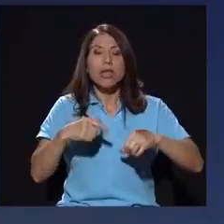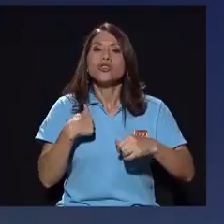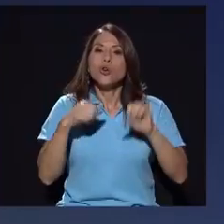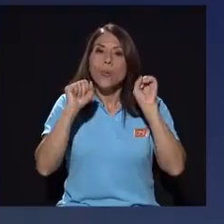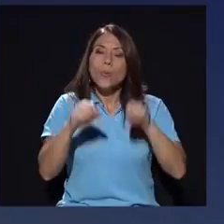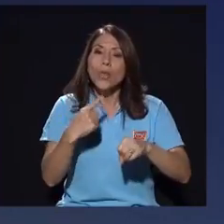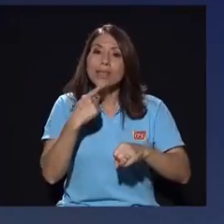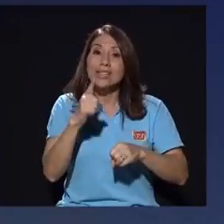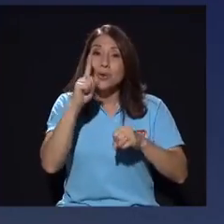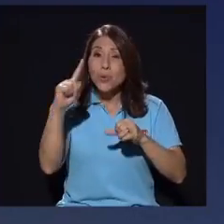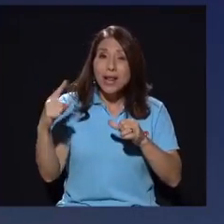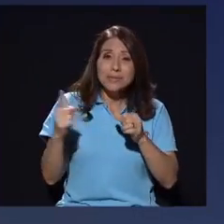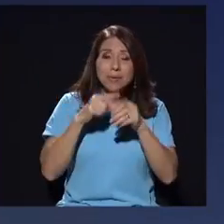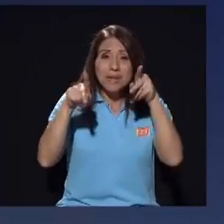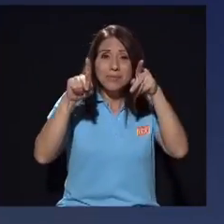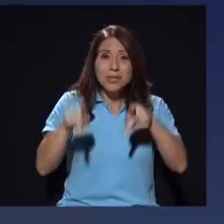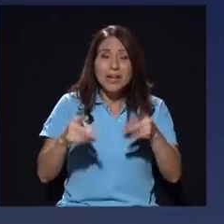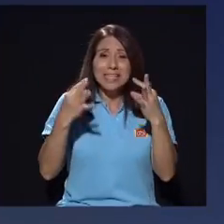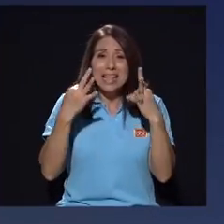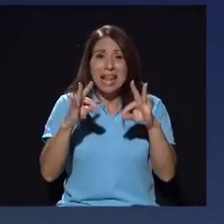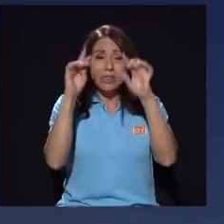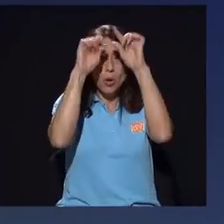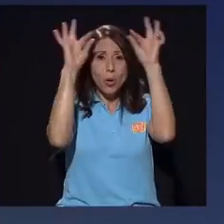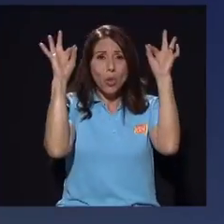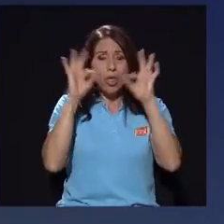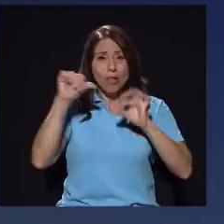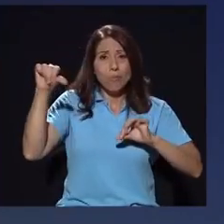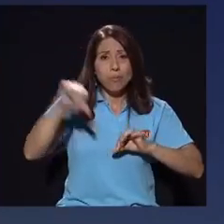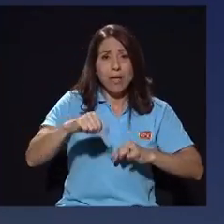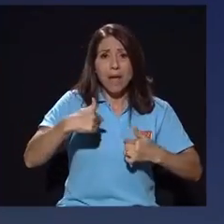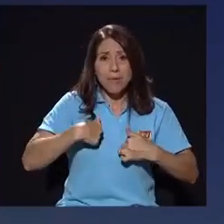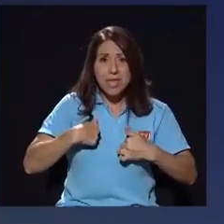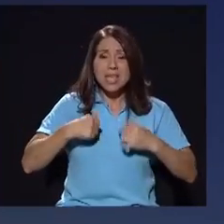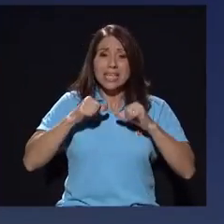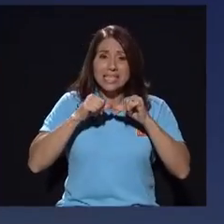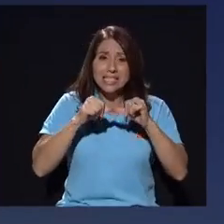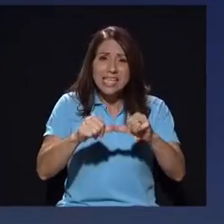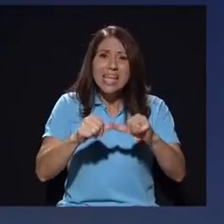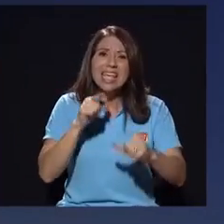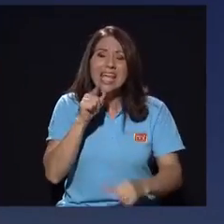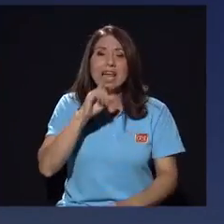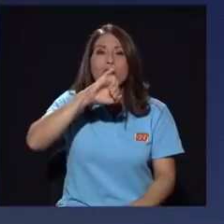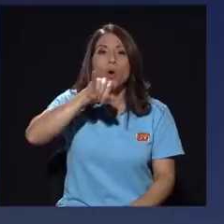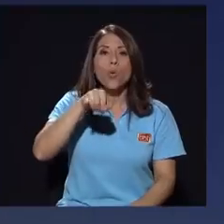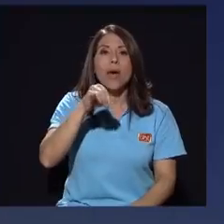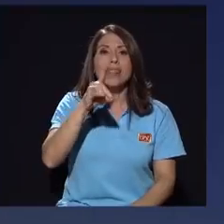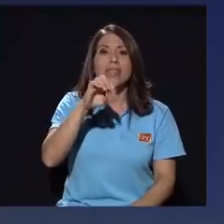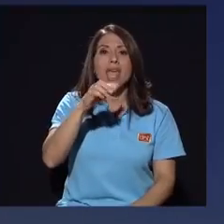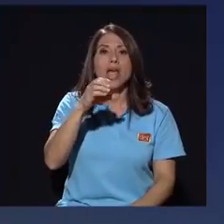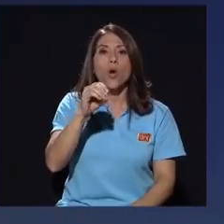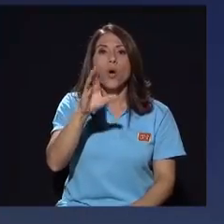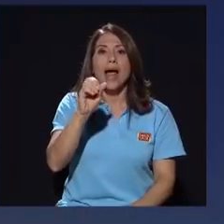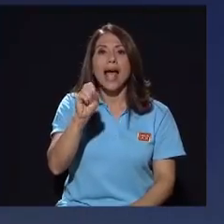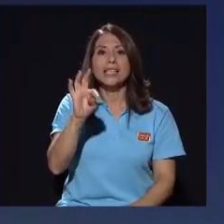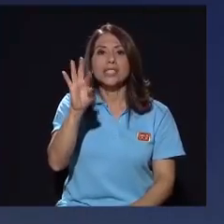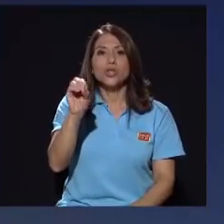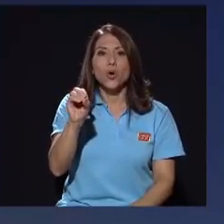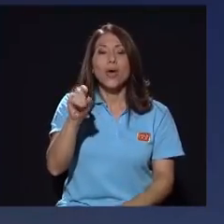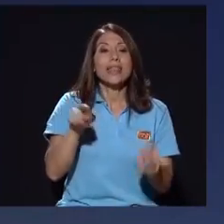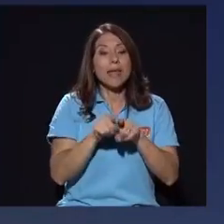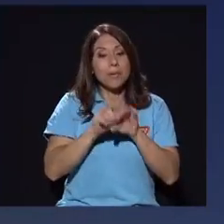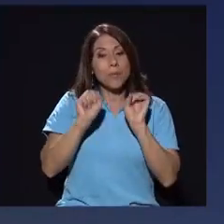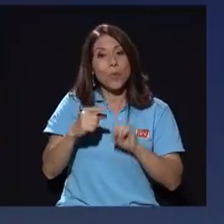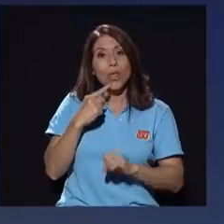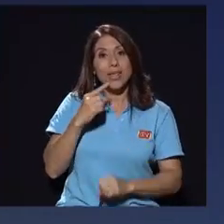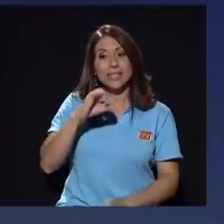una de las primeras personas que intentó hacer eso y lo sigue intentando hacer conmigo Juan Diego Castro. También puedo decir aquí sin temor a ningún tipo de represalia o estar